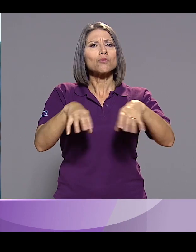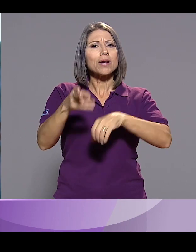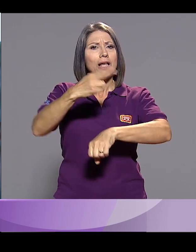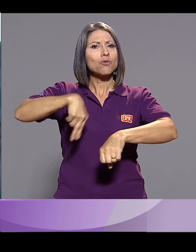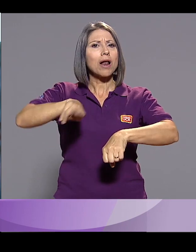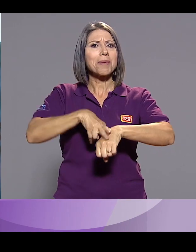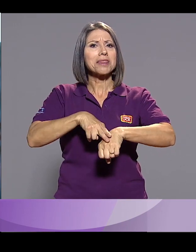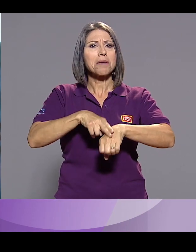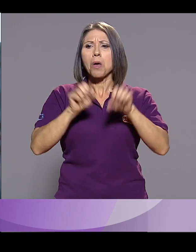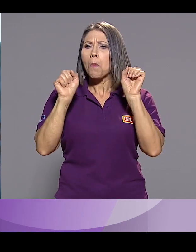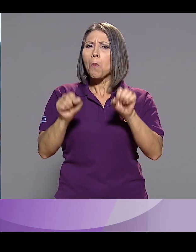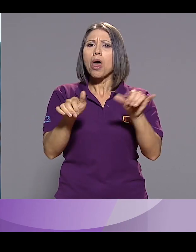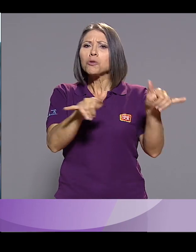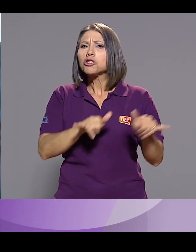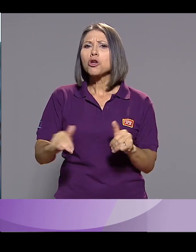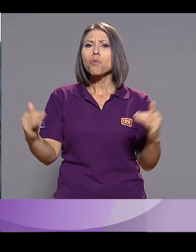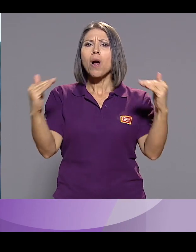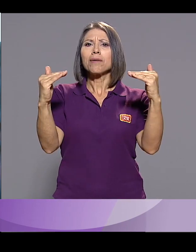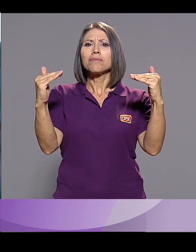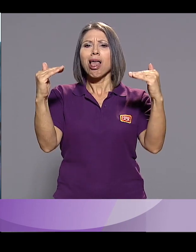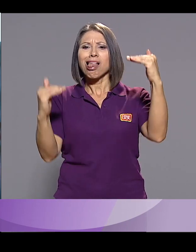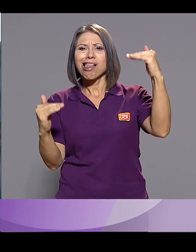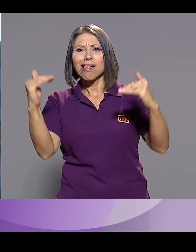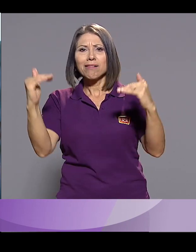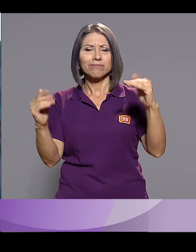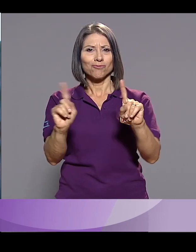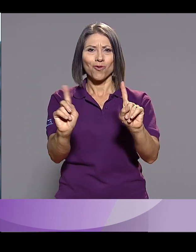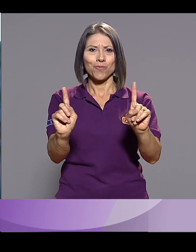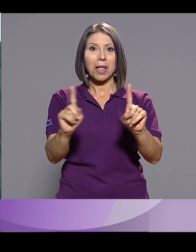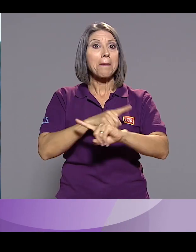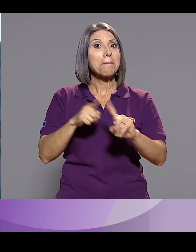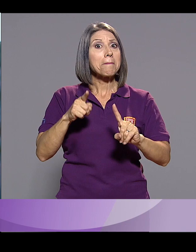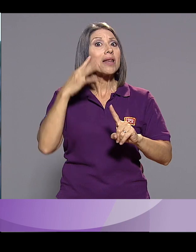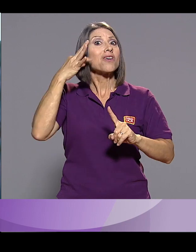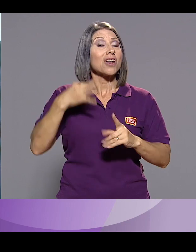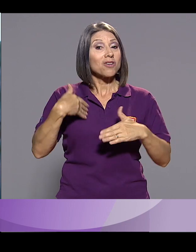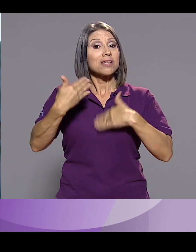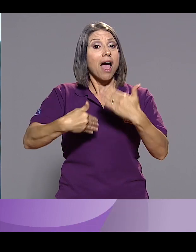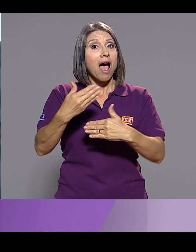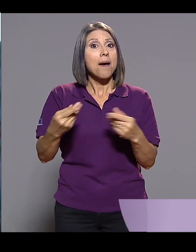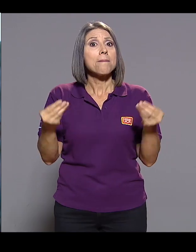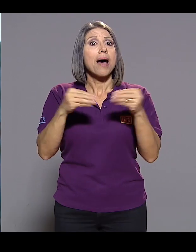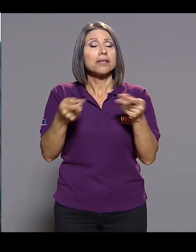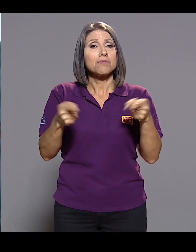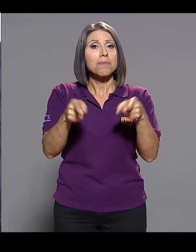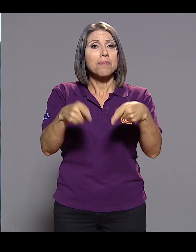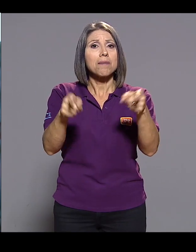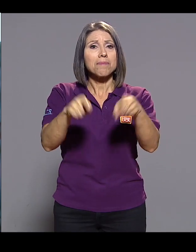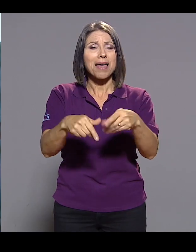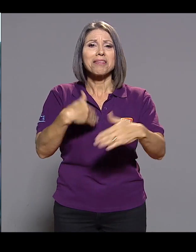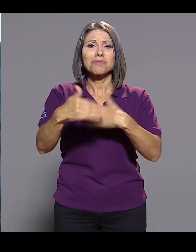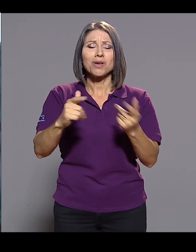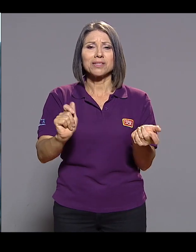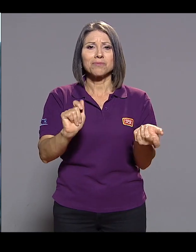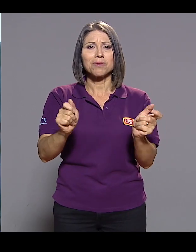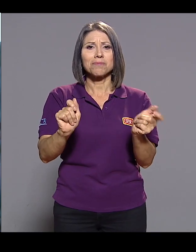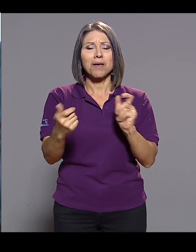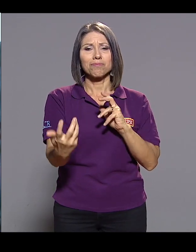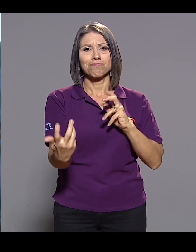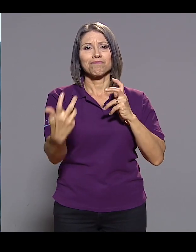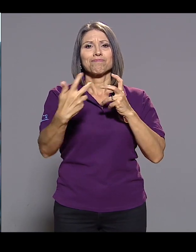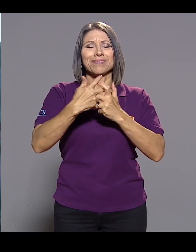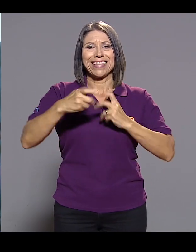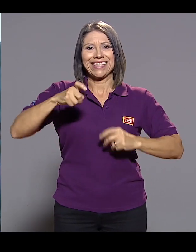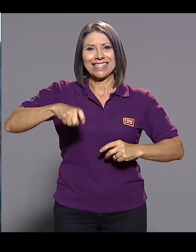sin diferencias pero creo que muchas cosas están sucediendo también y creo que entre más personas las usen irán surgiendo las adaptaciones